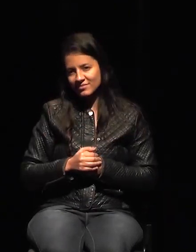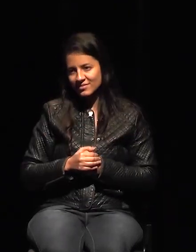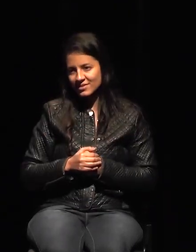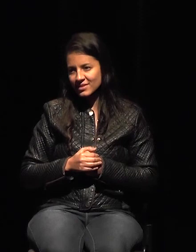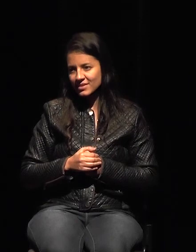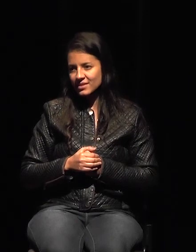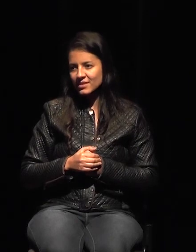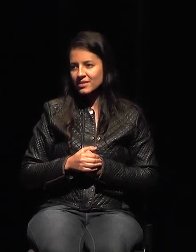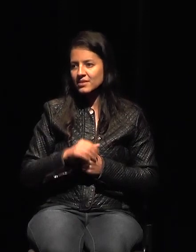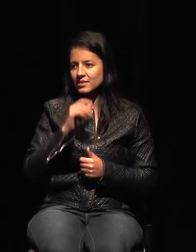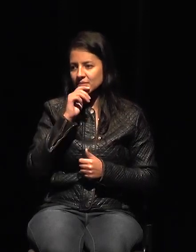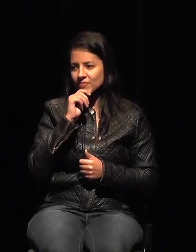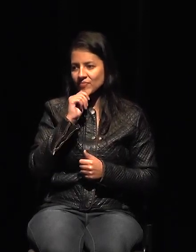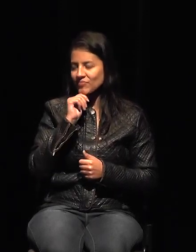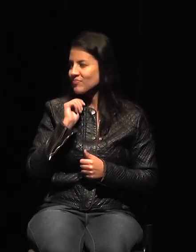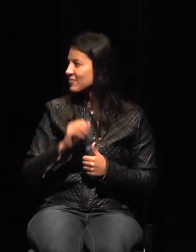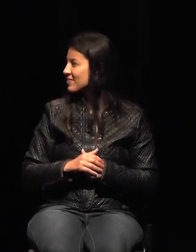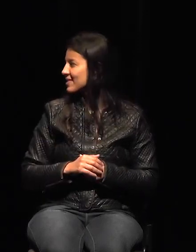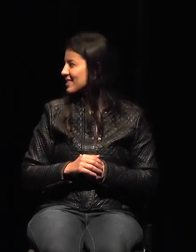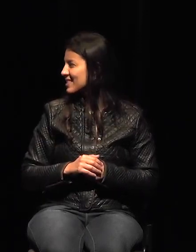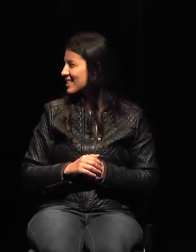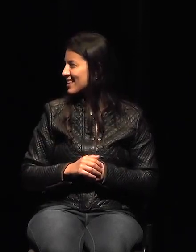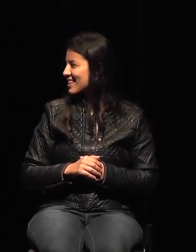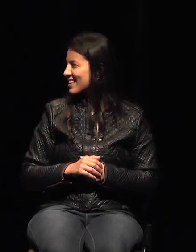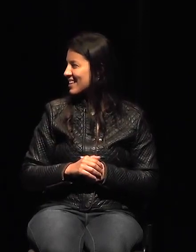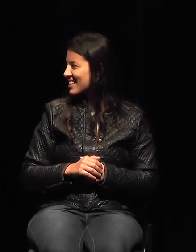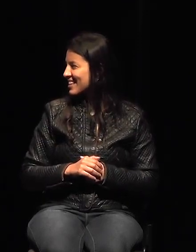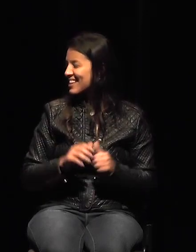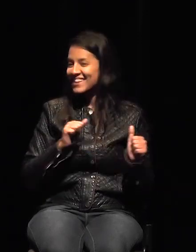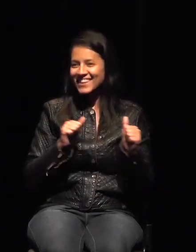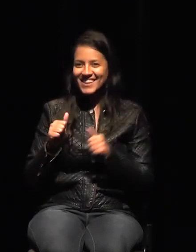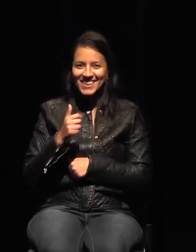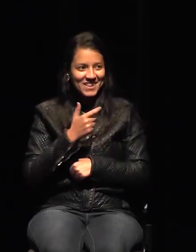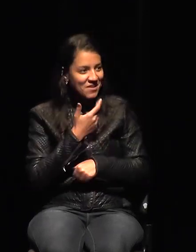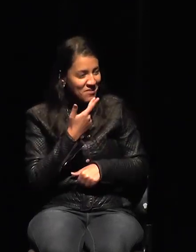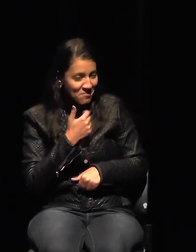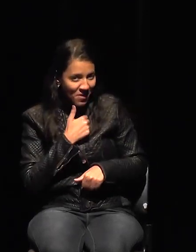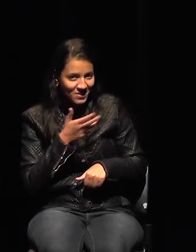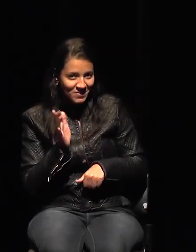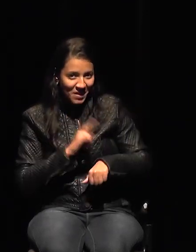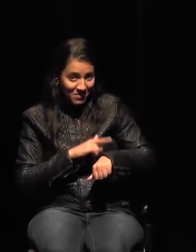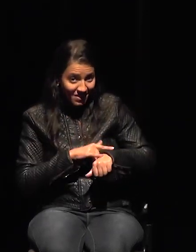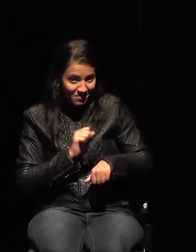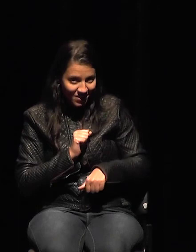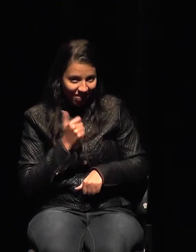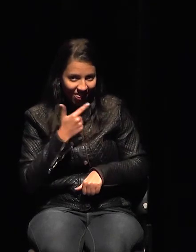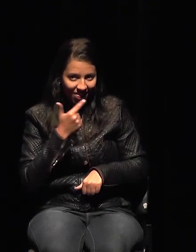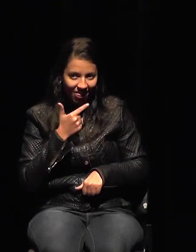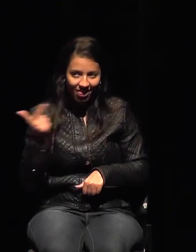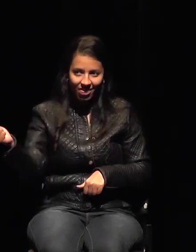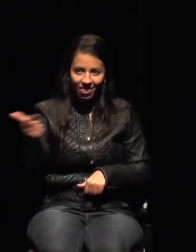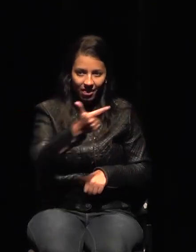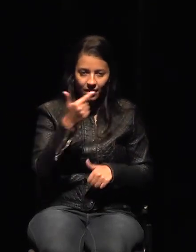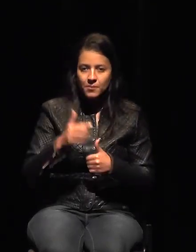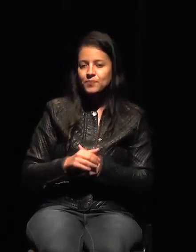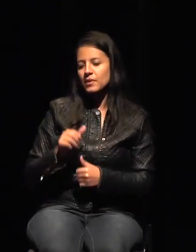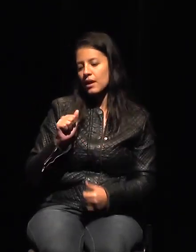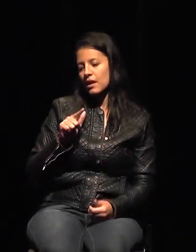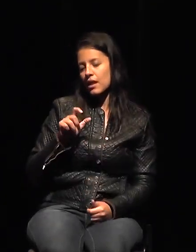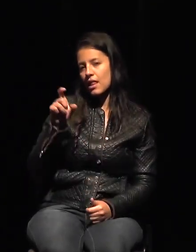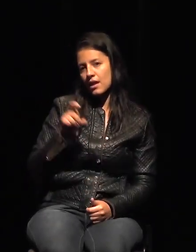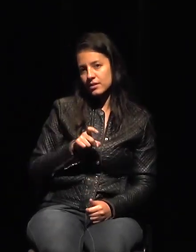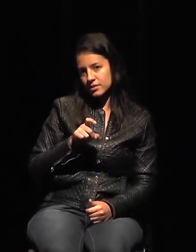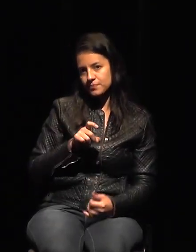¿Puedo ir al baño? Un momentito. Alex Flemming, artista plástico, pide una ley para que los artistas